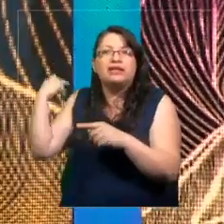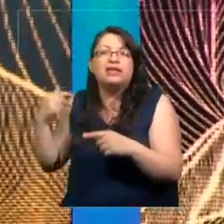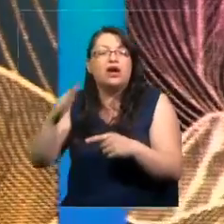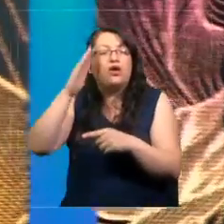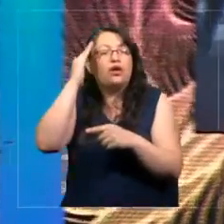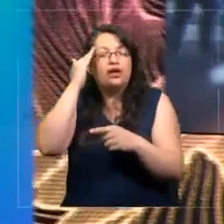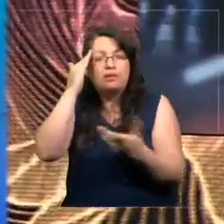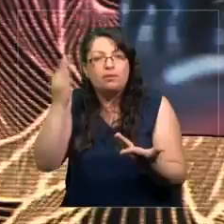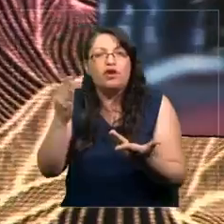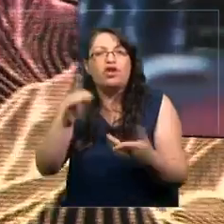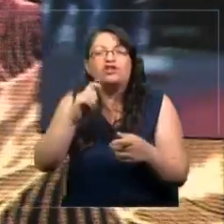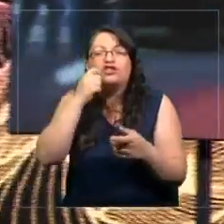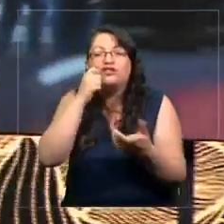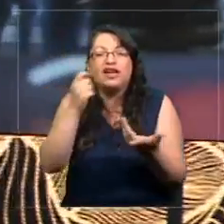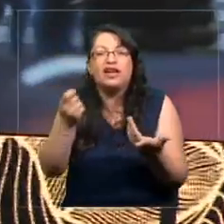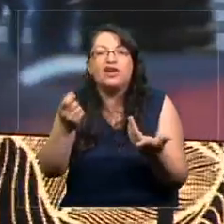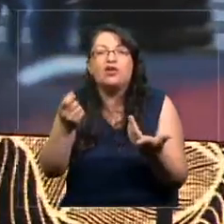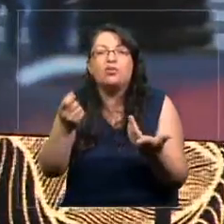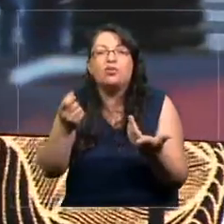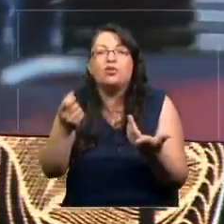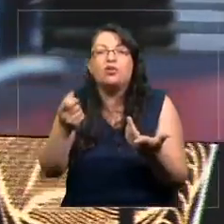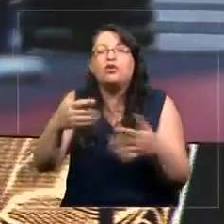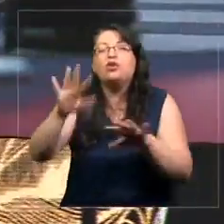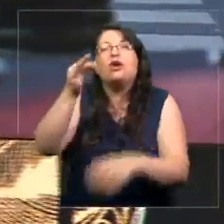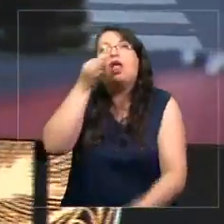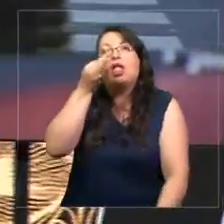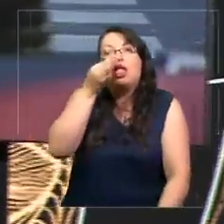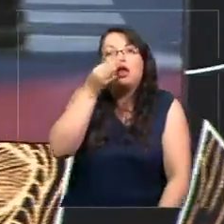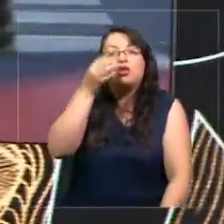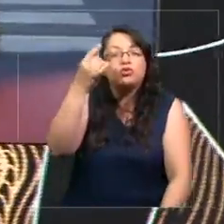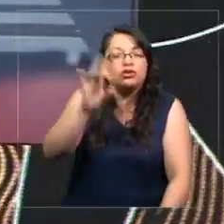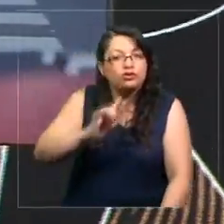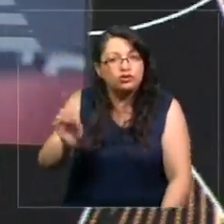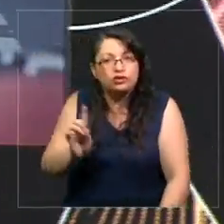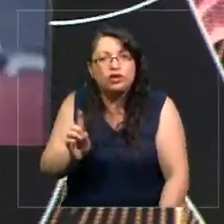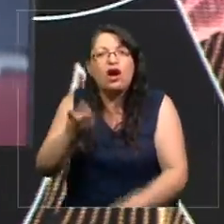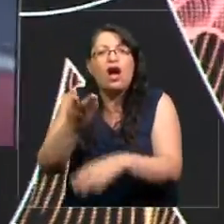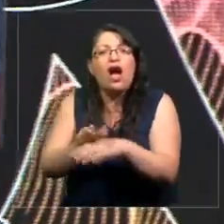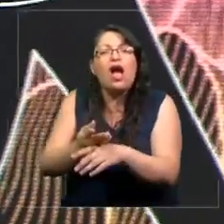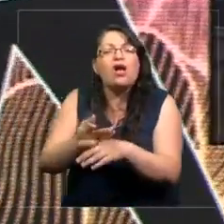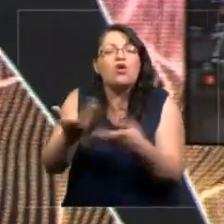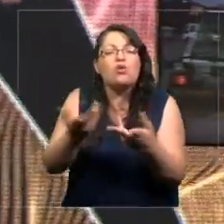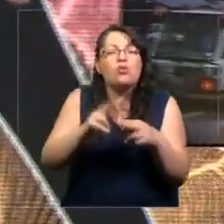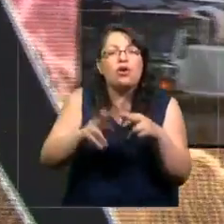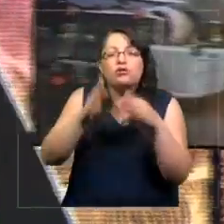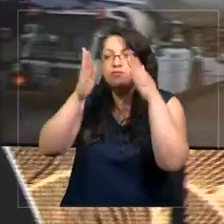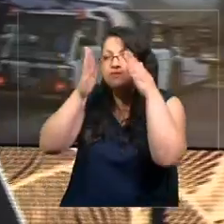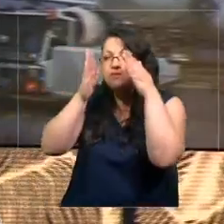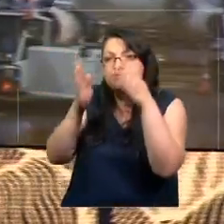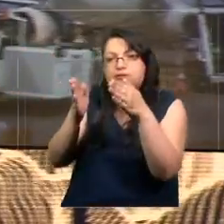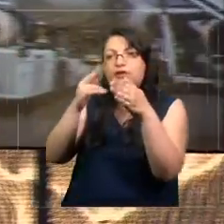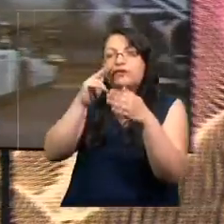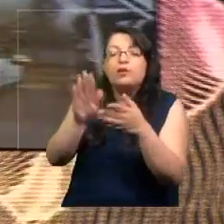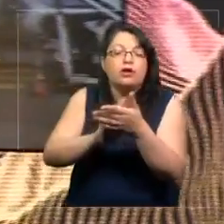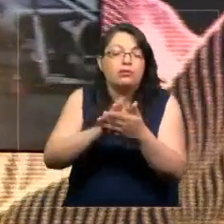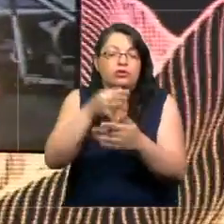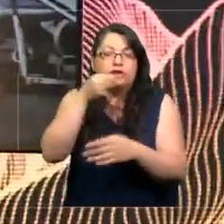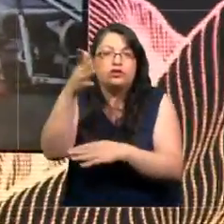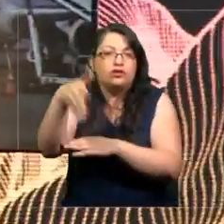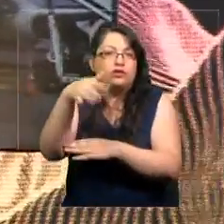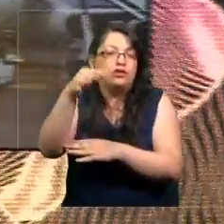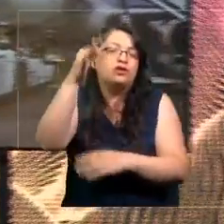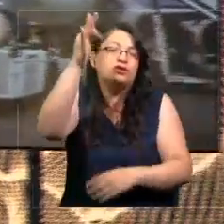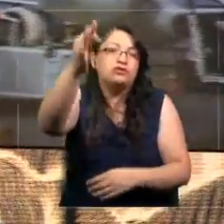Es decir, no es pasivo como vemos las cosas. Hay una construcción de una mirada determinada. Y, por ejemplo, cuando hablamos de un congreso del futuro,